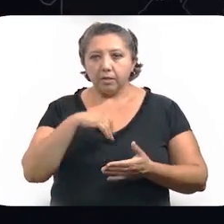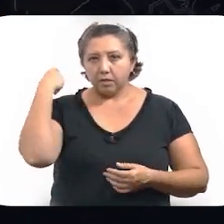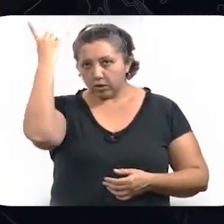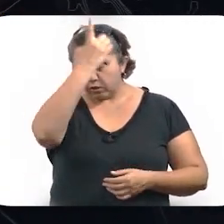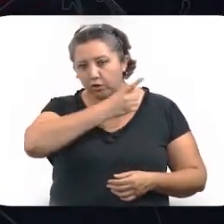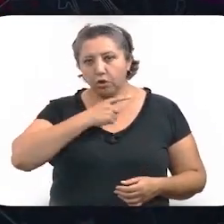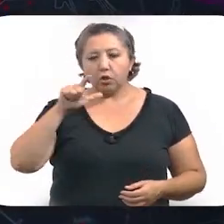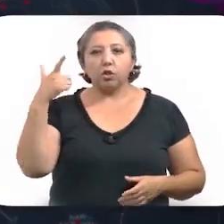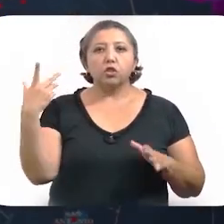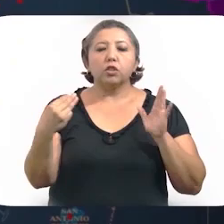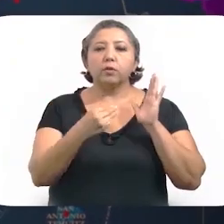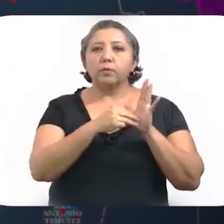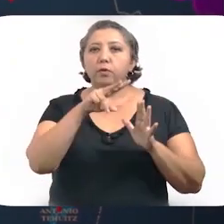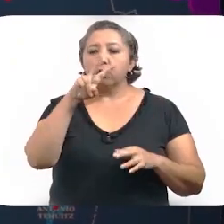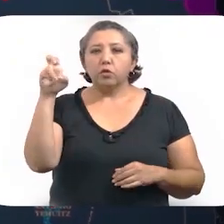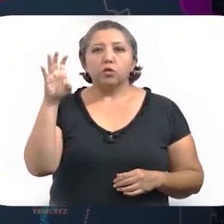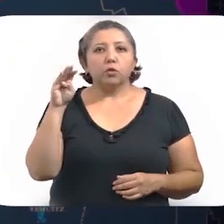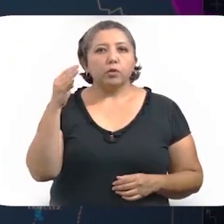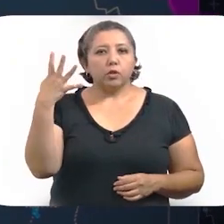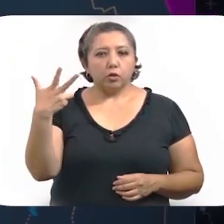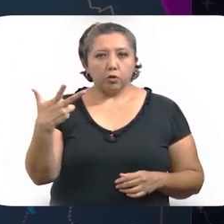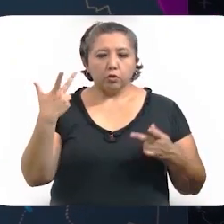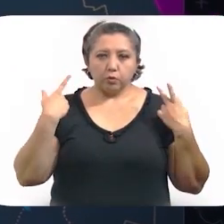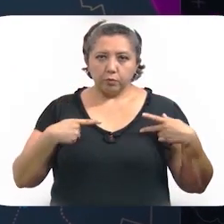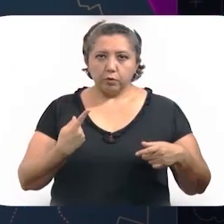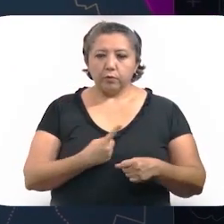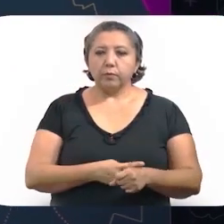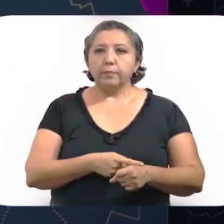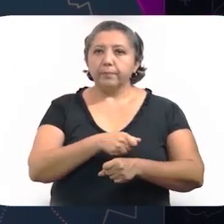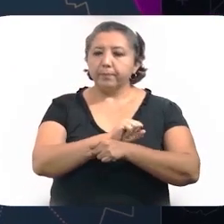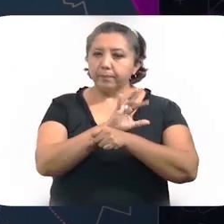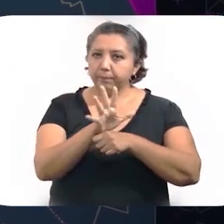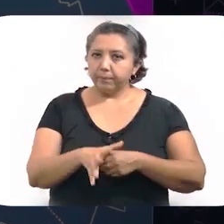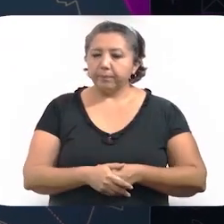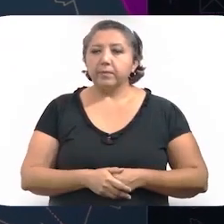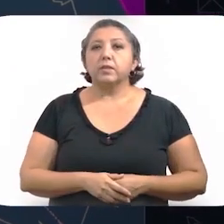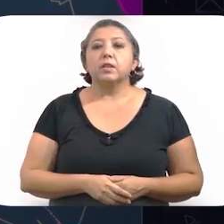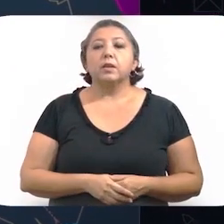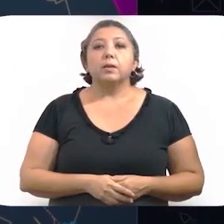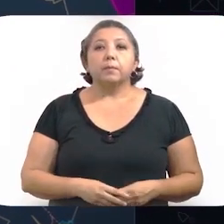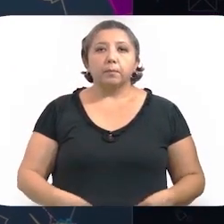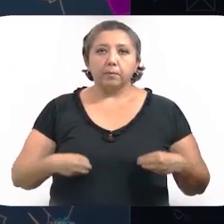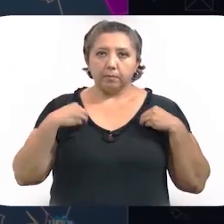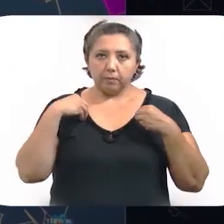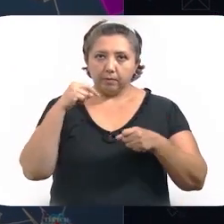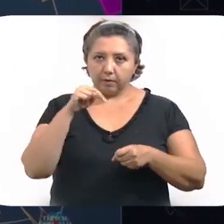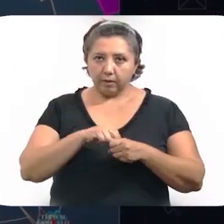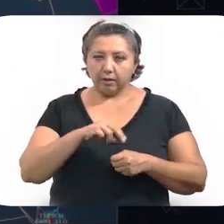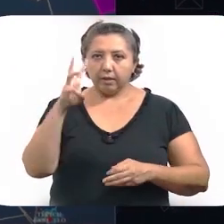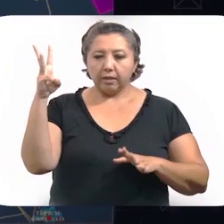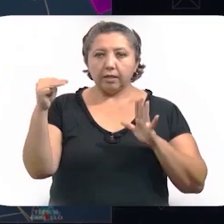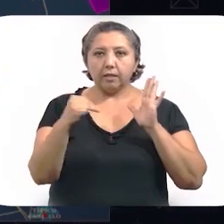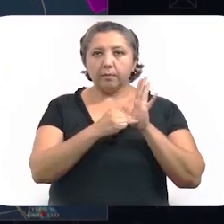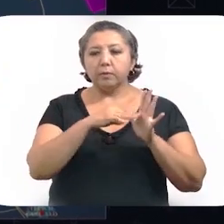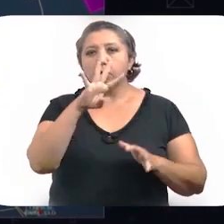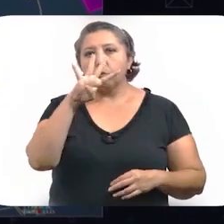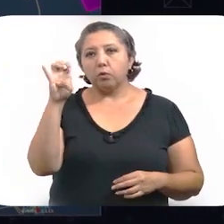diagnosticado 12,298 personas contagiadas de coronavirus, los cuales viven en 3